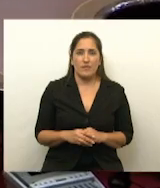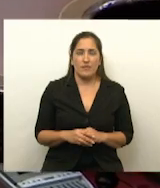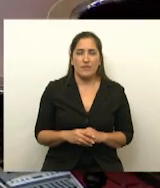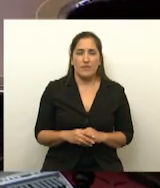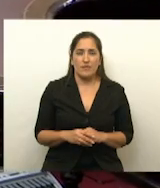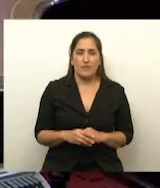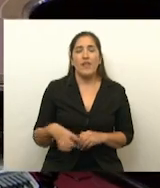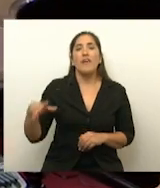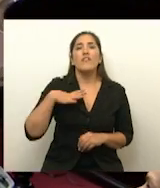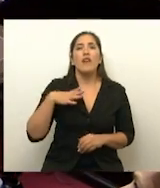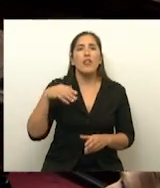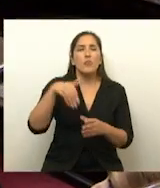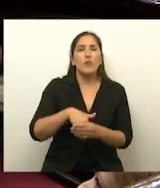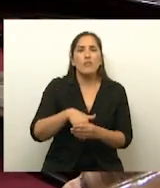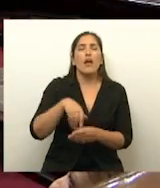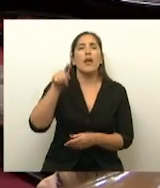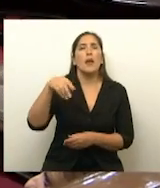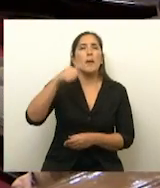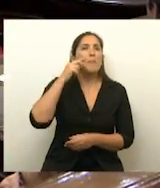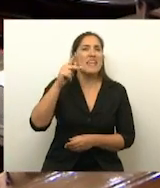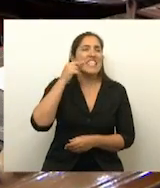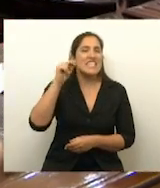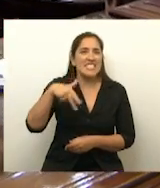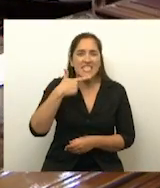Falta votar el senador Amirkin, el senador Ojeda.